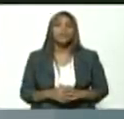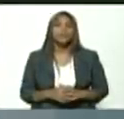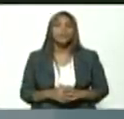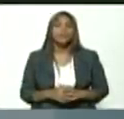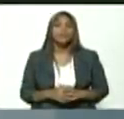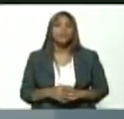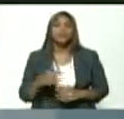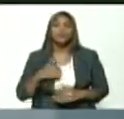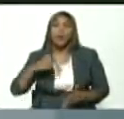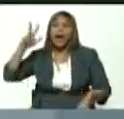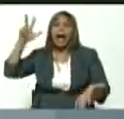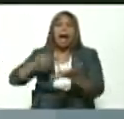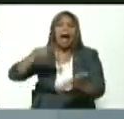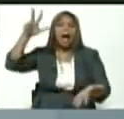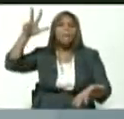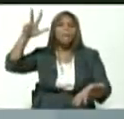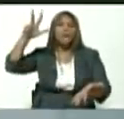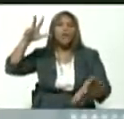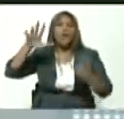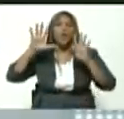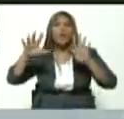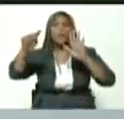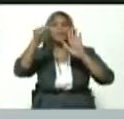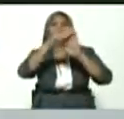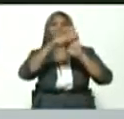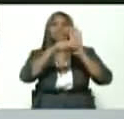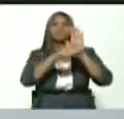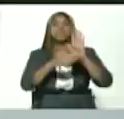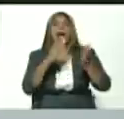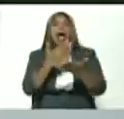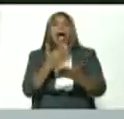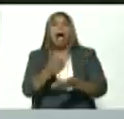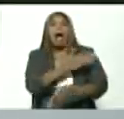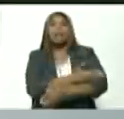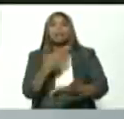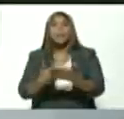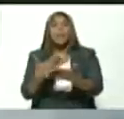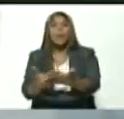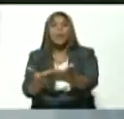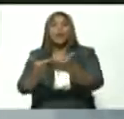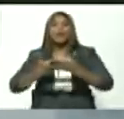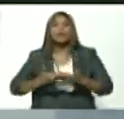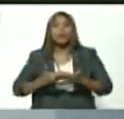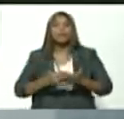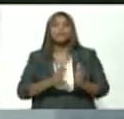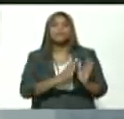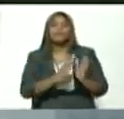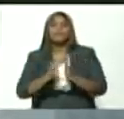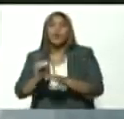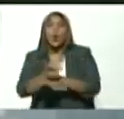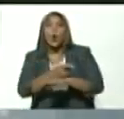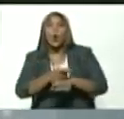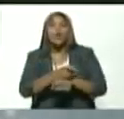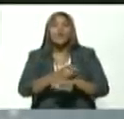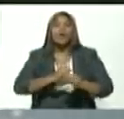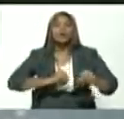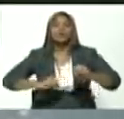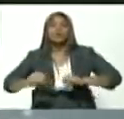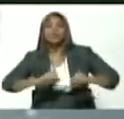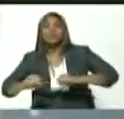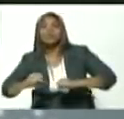declaro aprobados los nueve puntos propuestos de la agenda de gobierno y acción